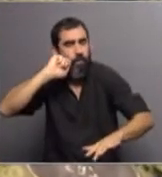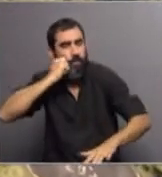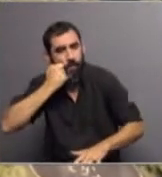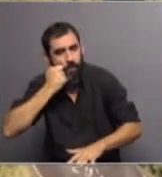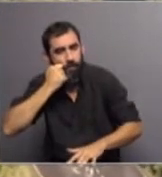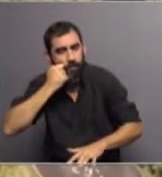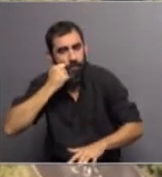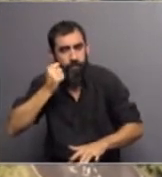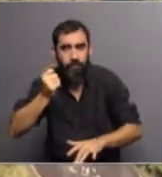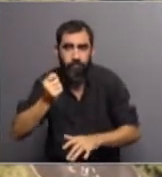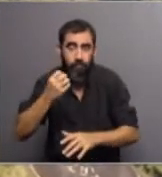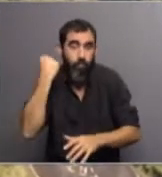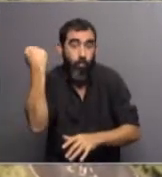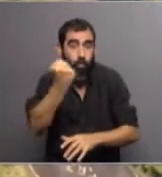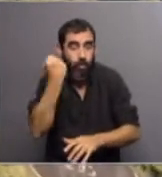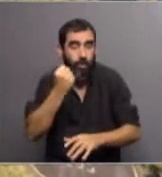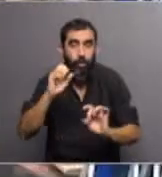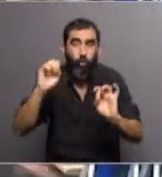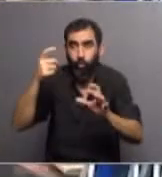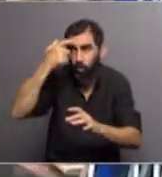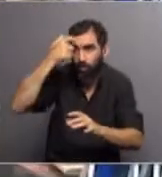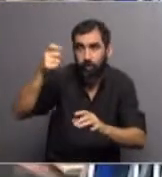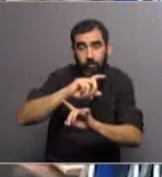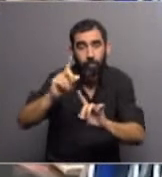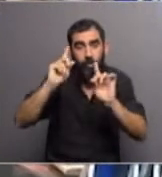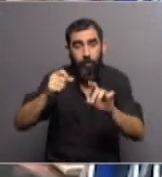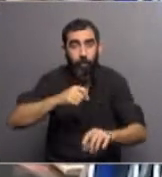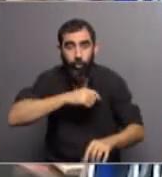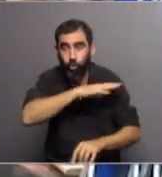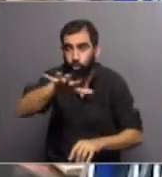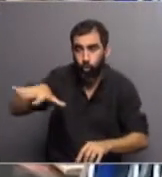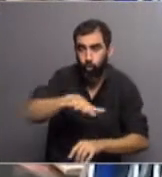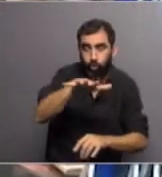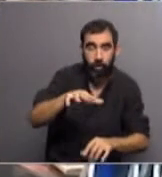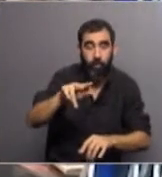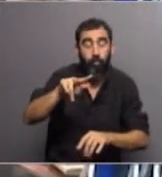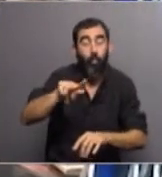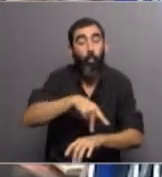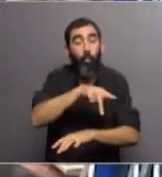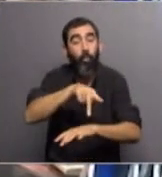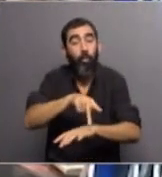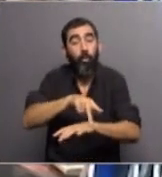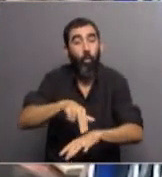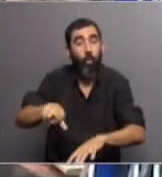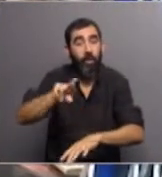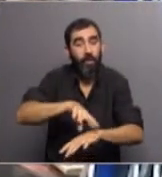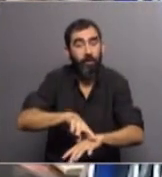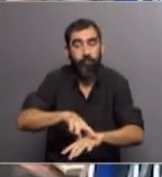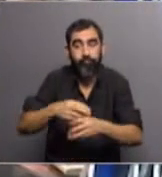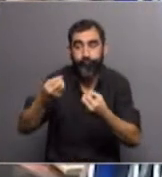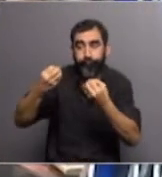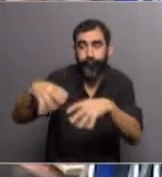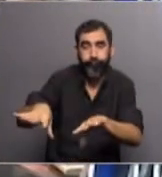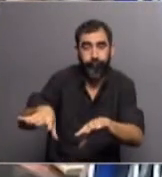de mucho significado, no solo científico, sino también social, en Puerto Rico. Se perdió. Y